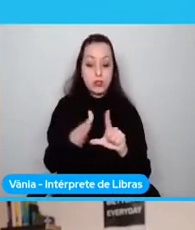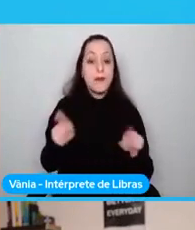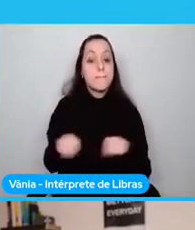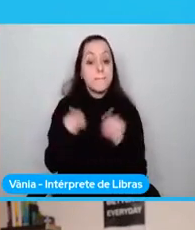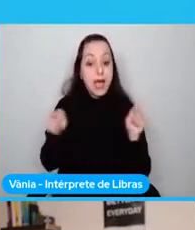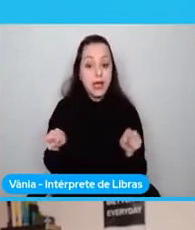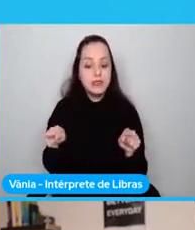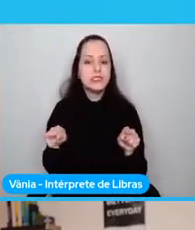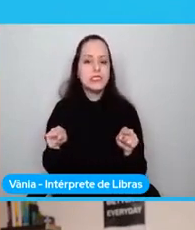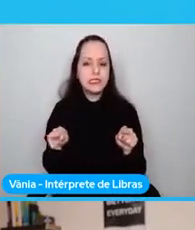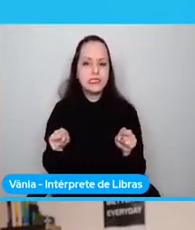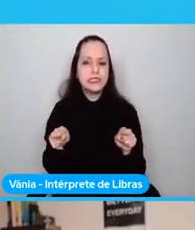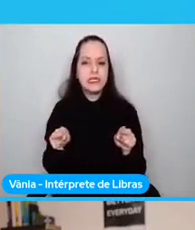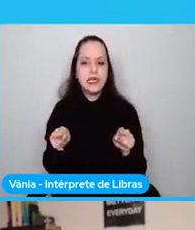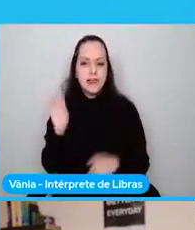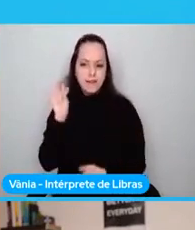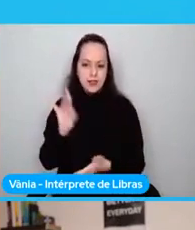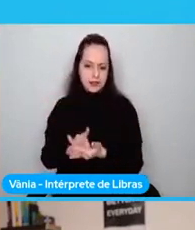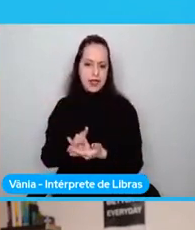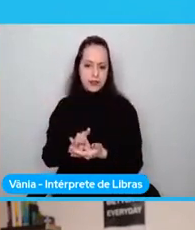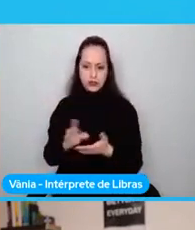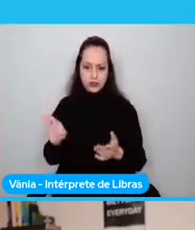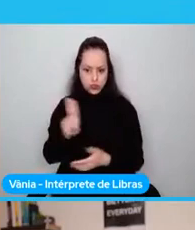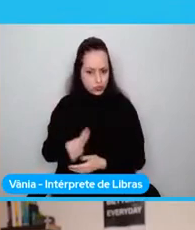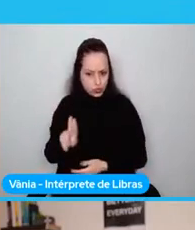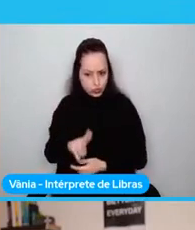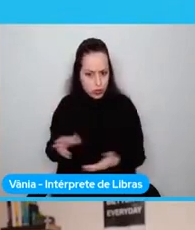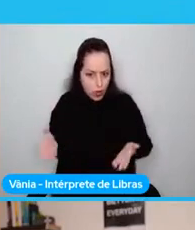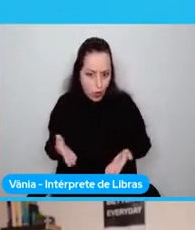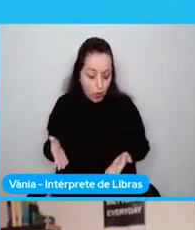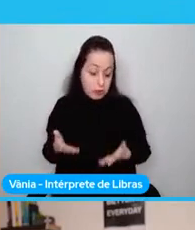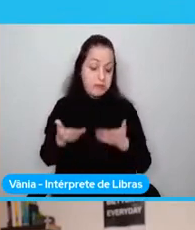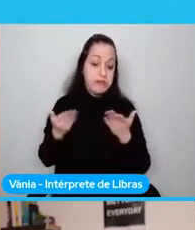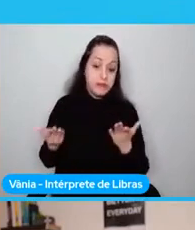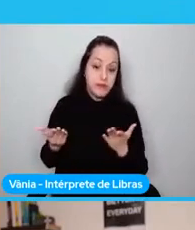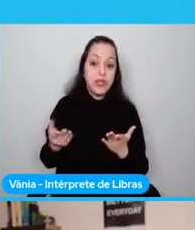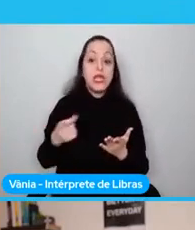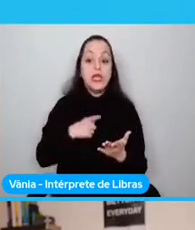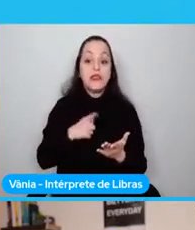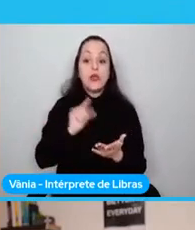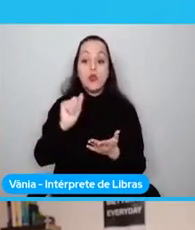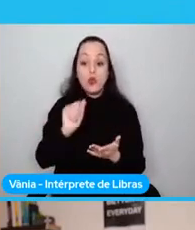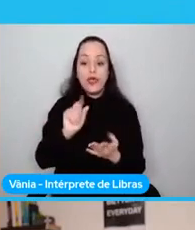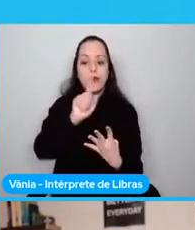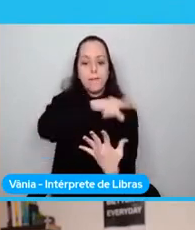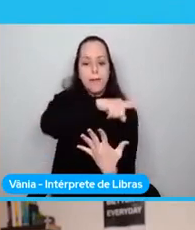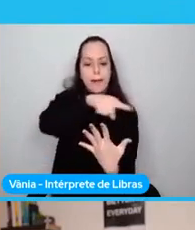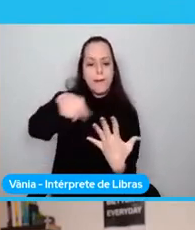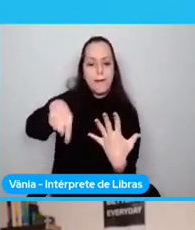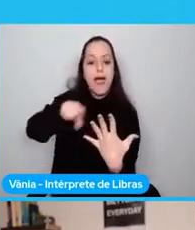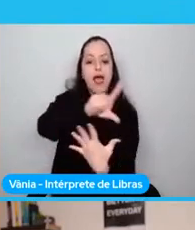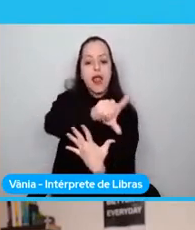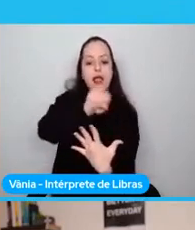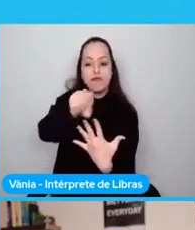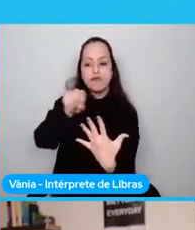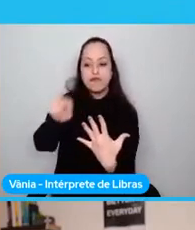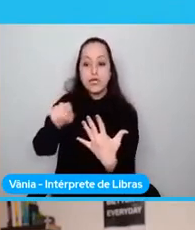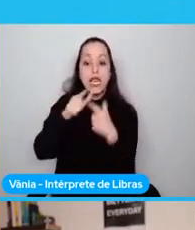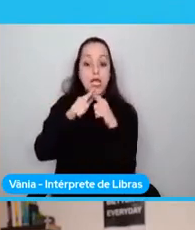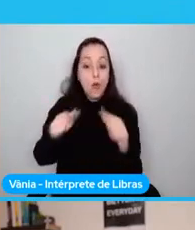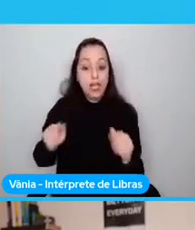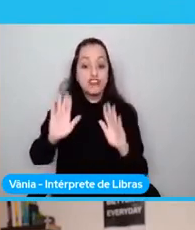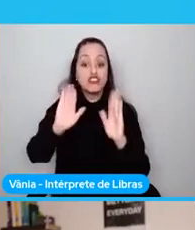actual. Entonces, tomamos cualquiera de los lenguajes que ya soportan WebAssembly, le hace cualquier